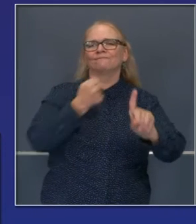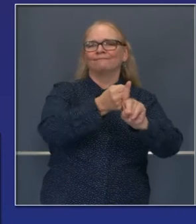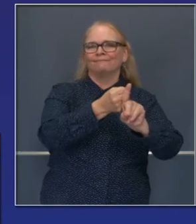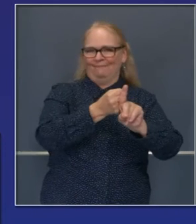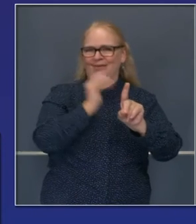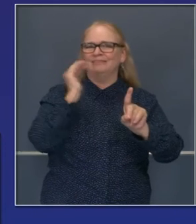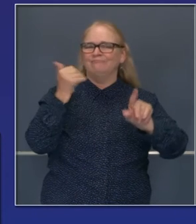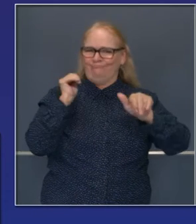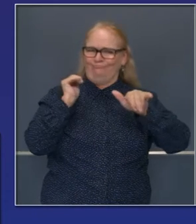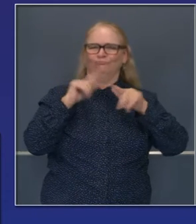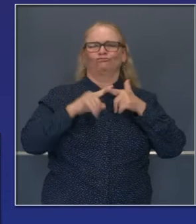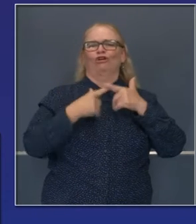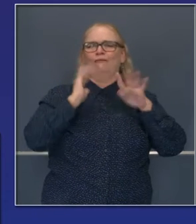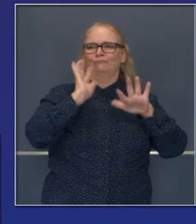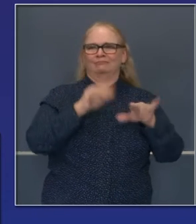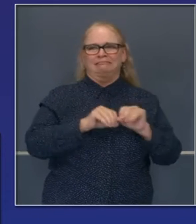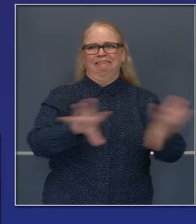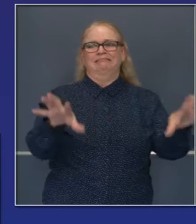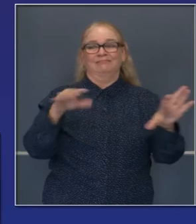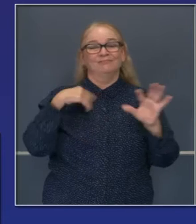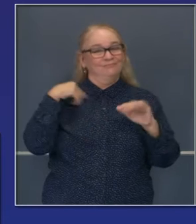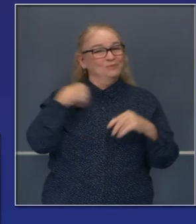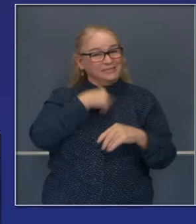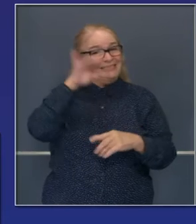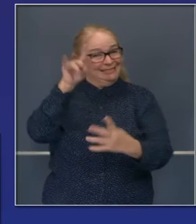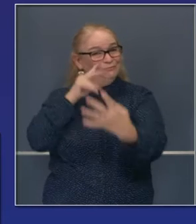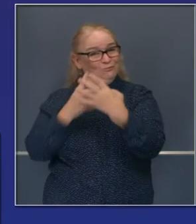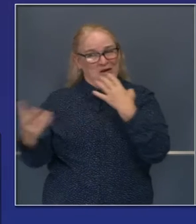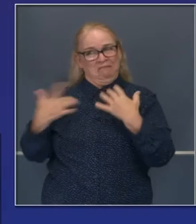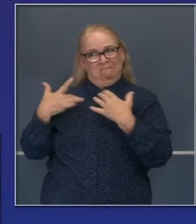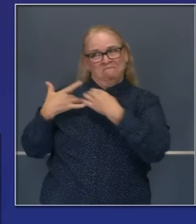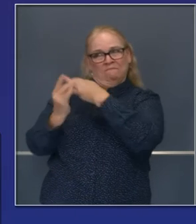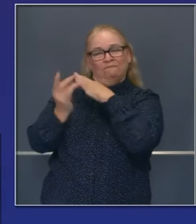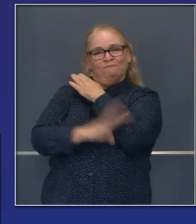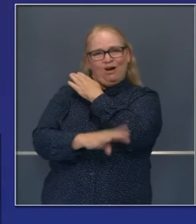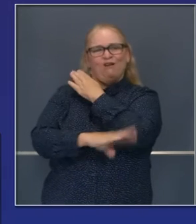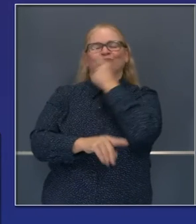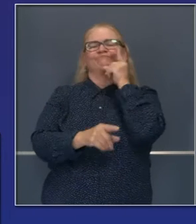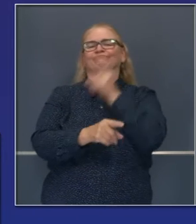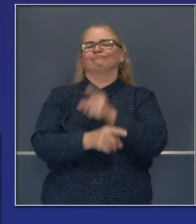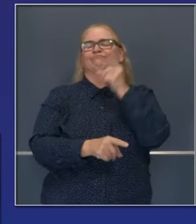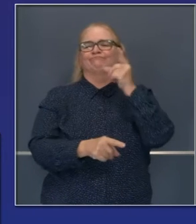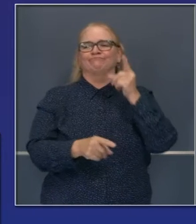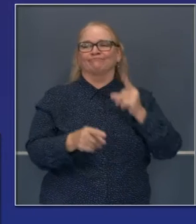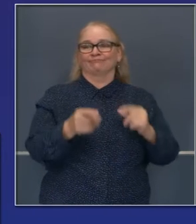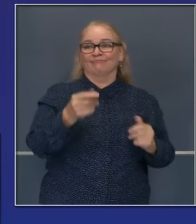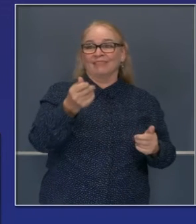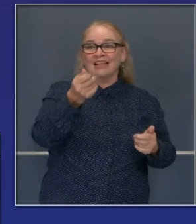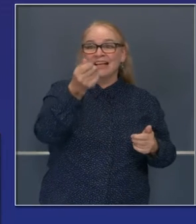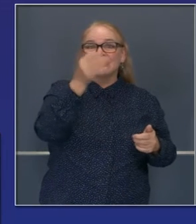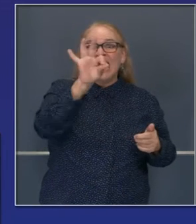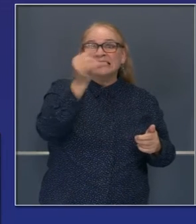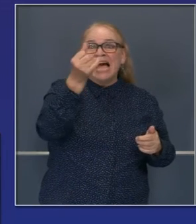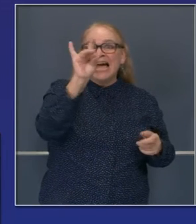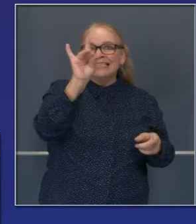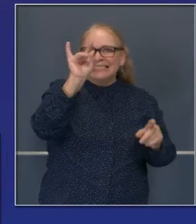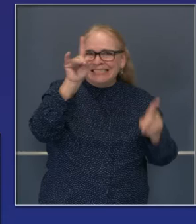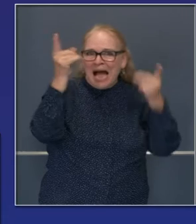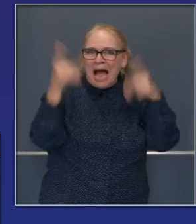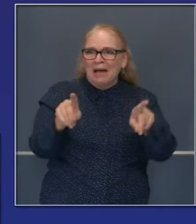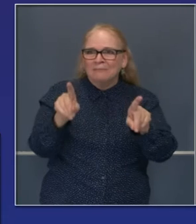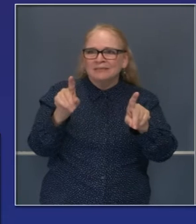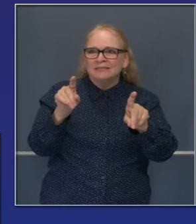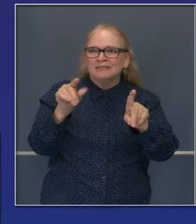que muchos habían predicho en base a nuestro pronóstico más allegado que